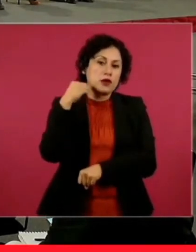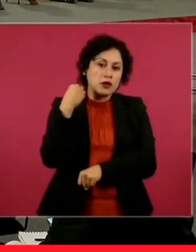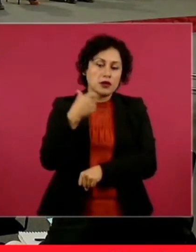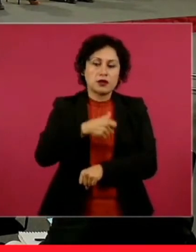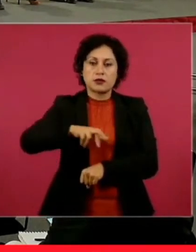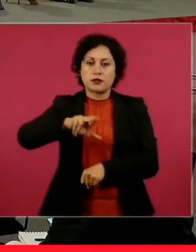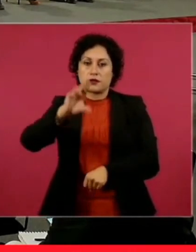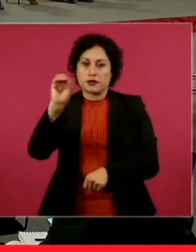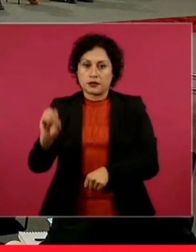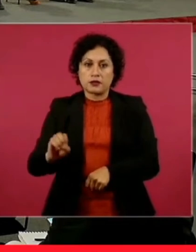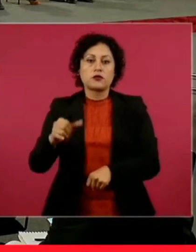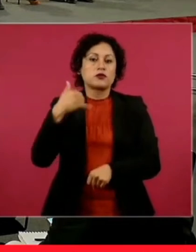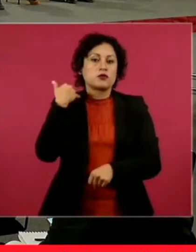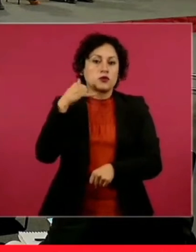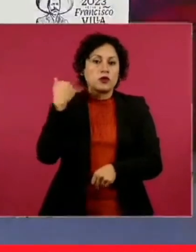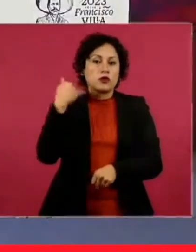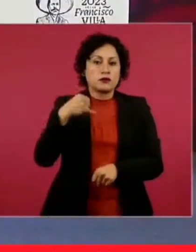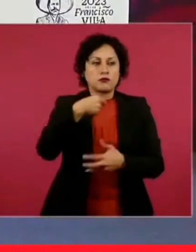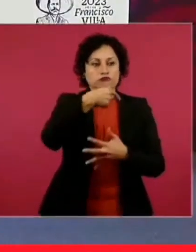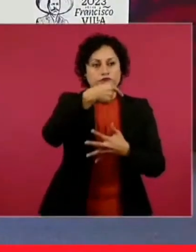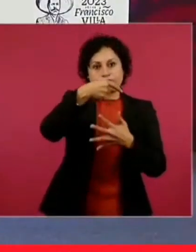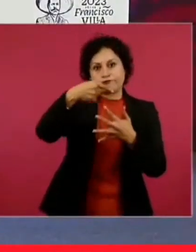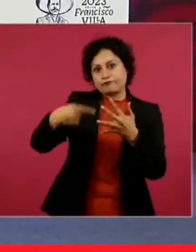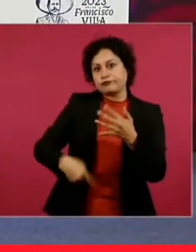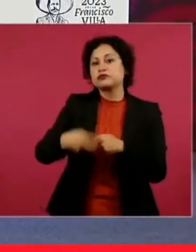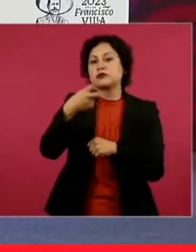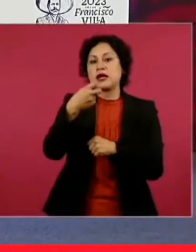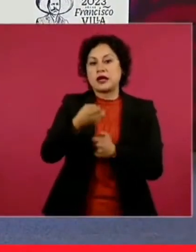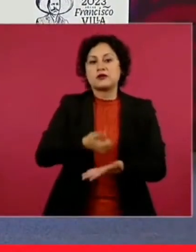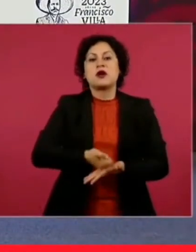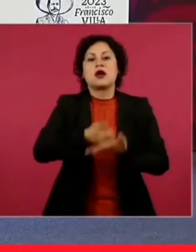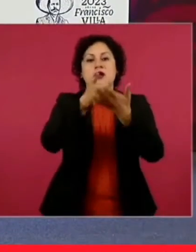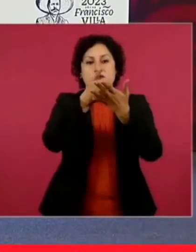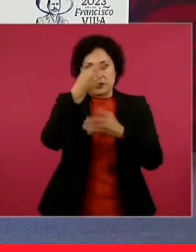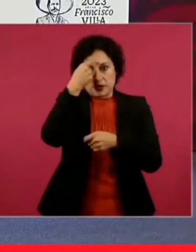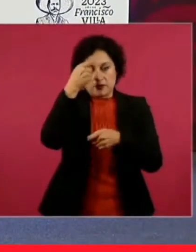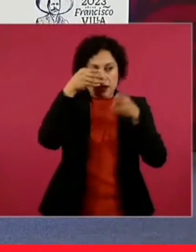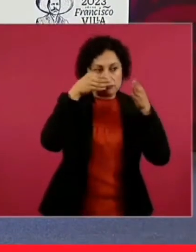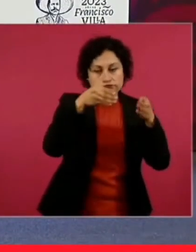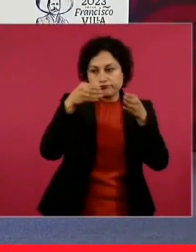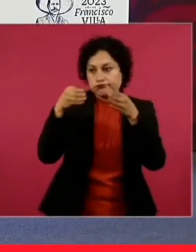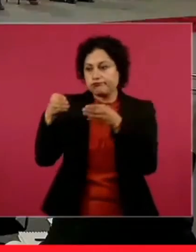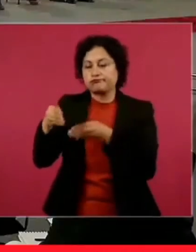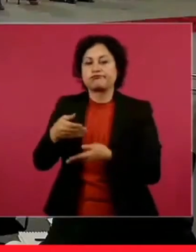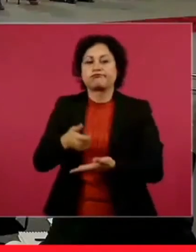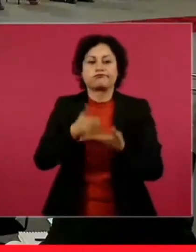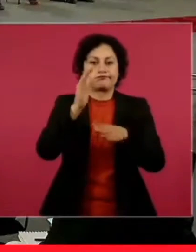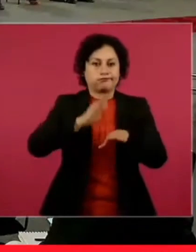y con Yucatán. Entonces, creo que eso también va a ser muy importante de acercarnos a la derechohabiencia. Muchas gracias.